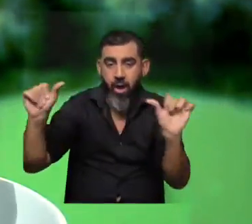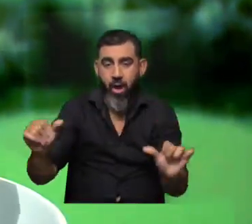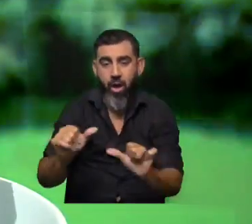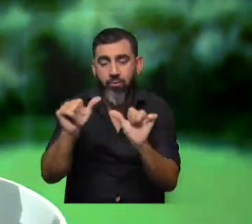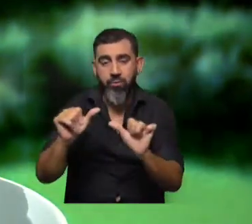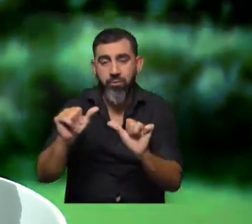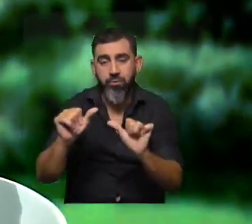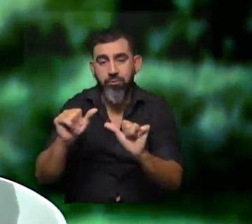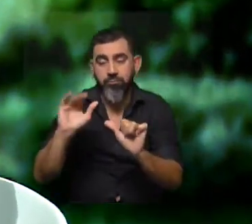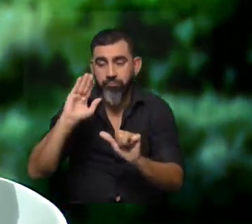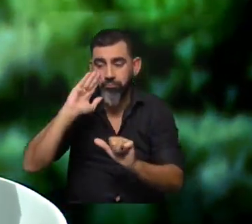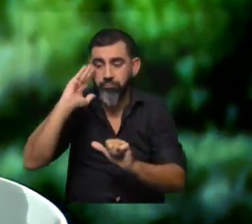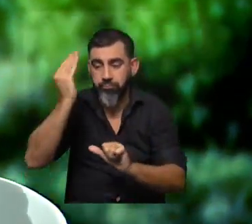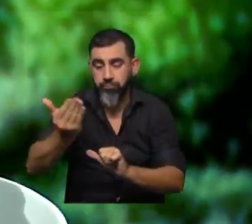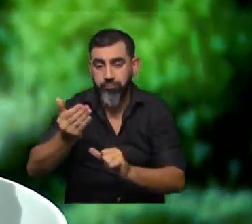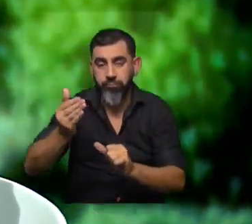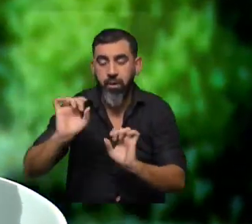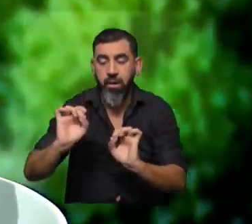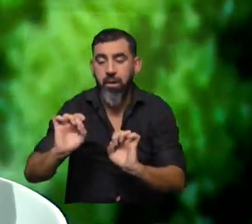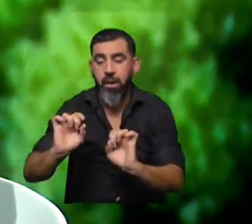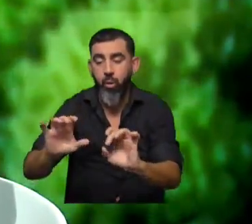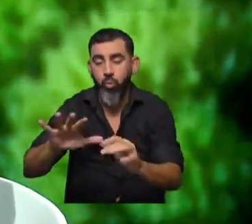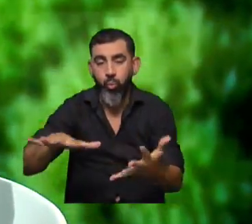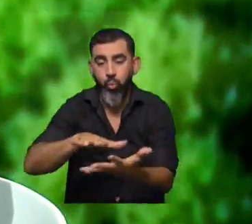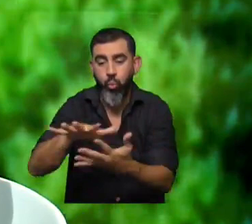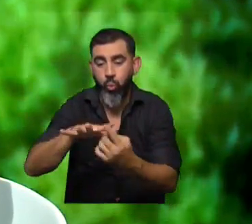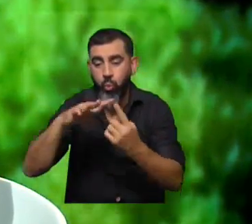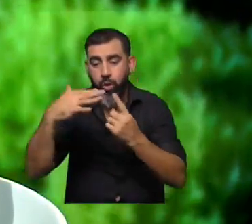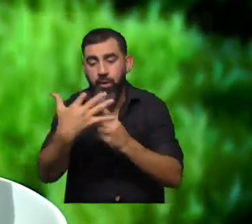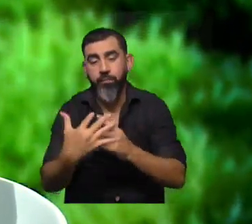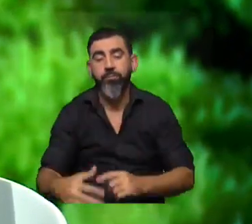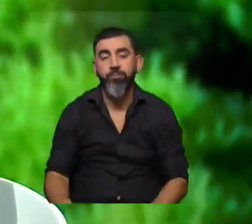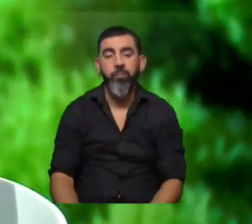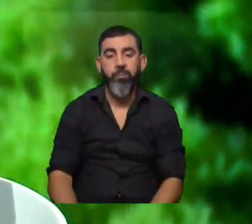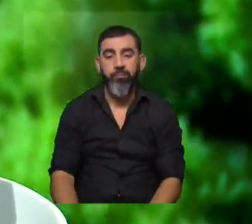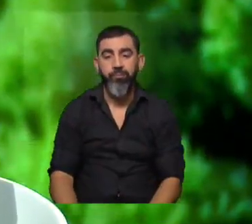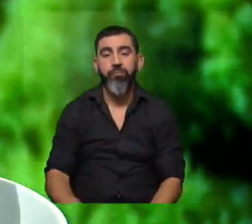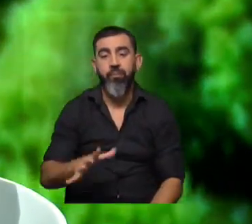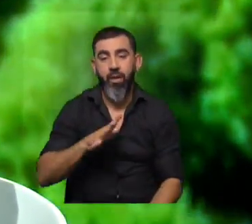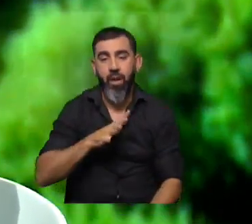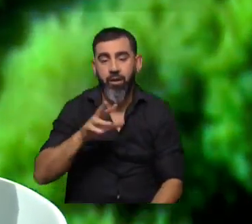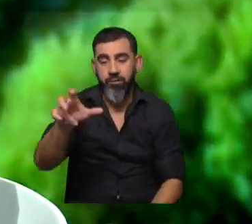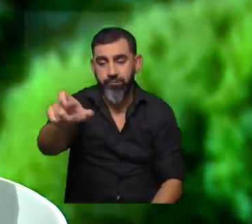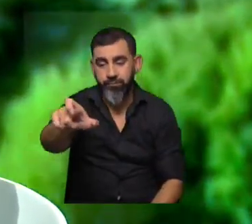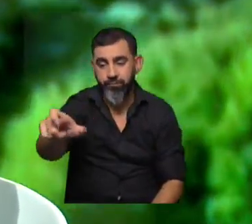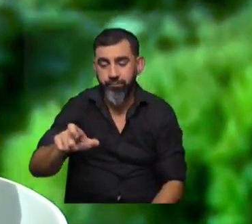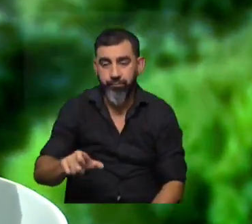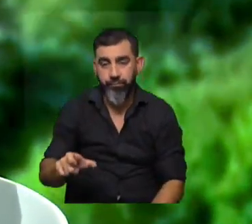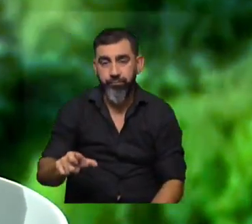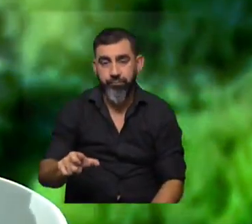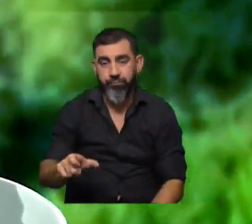reconocer lo natural en ese entorno en el que viven, hay una cañada que está